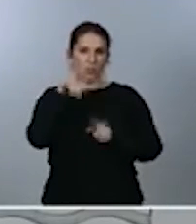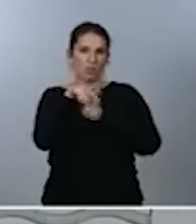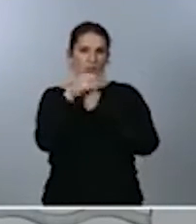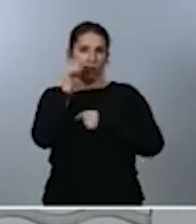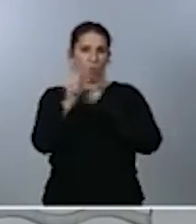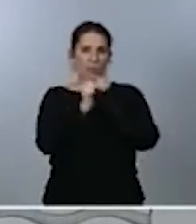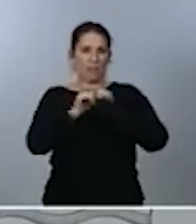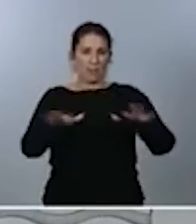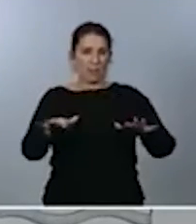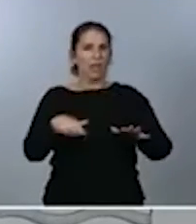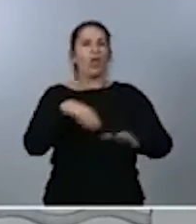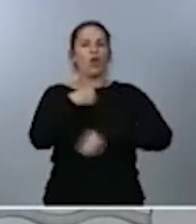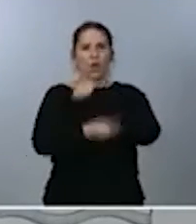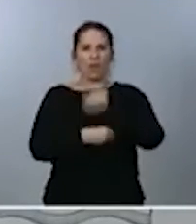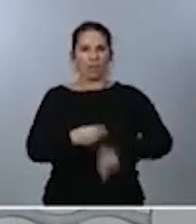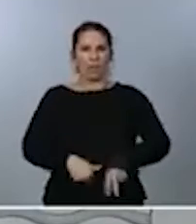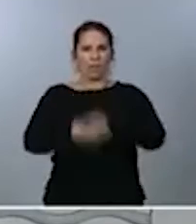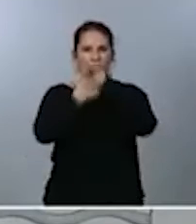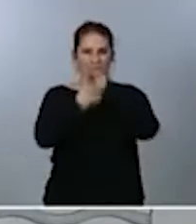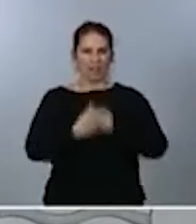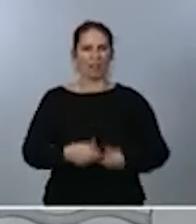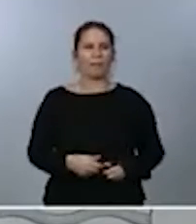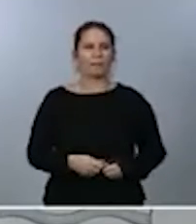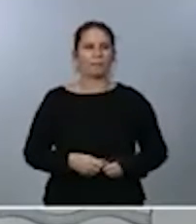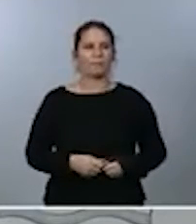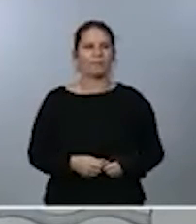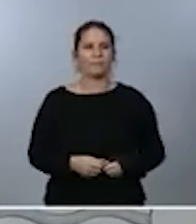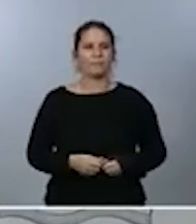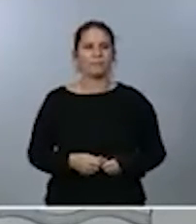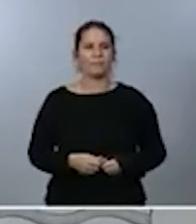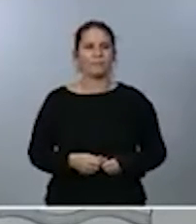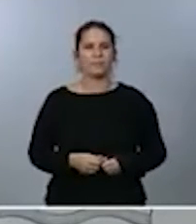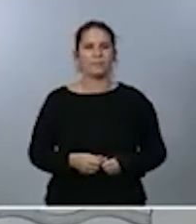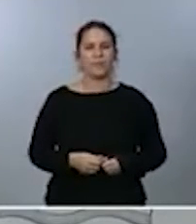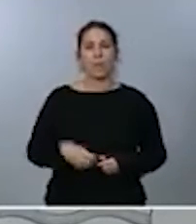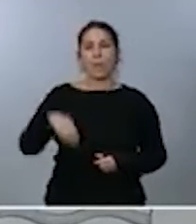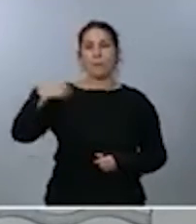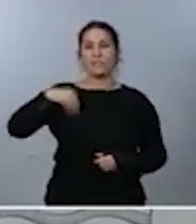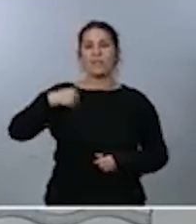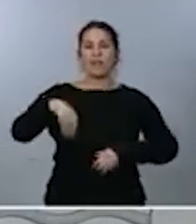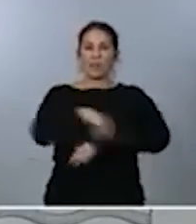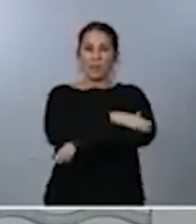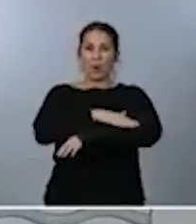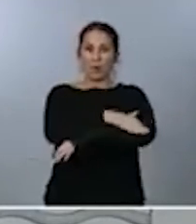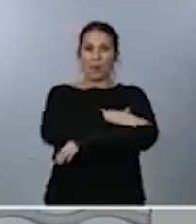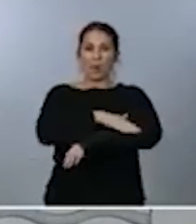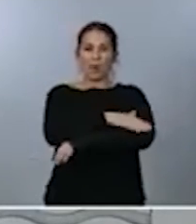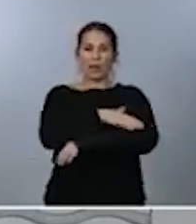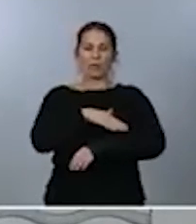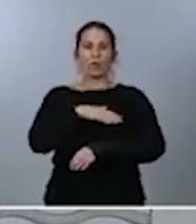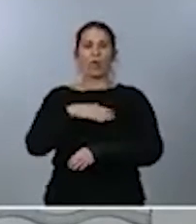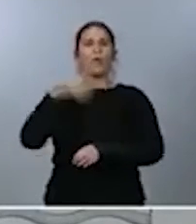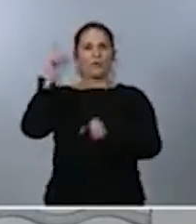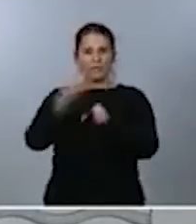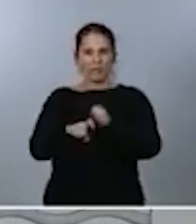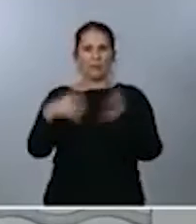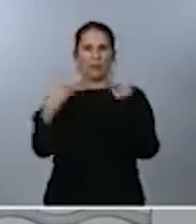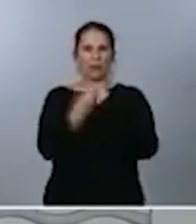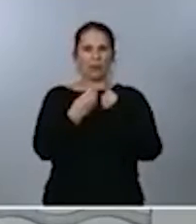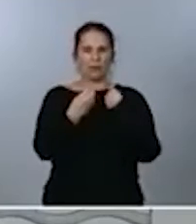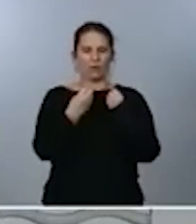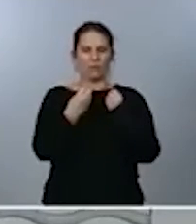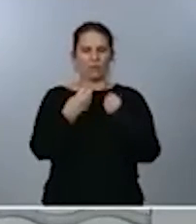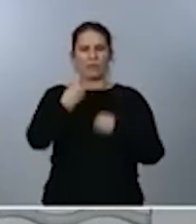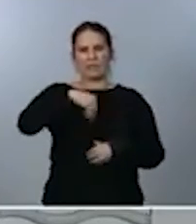por videoconferencia. El presidente del Gobierno participará, recuerden, con los presidentes autonómicos y con la